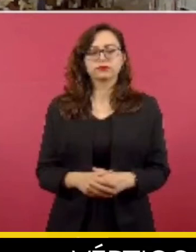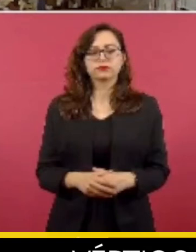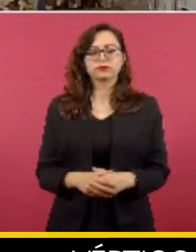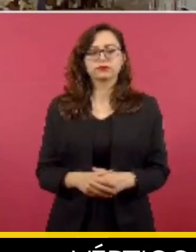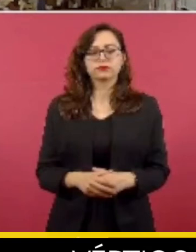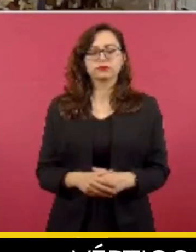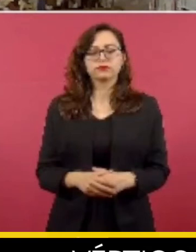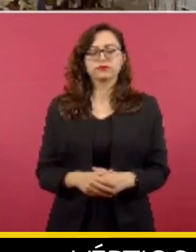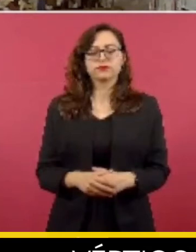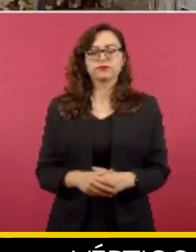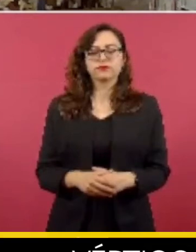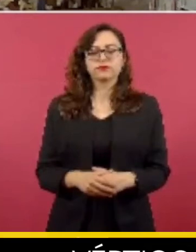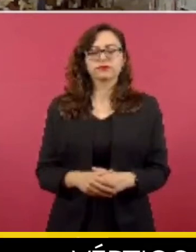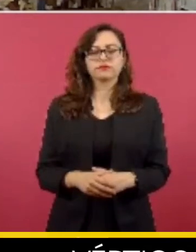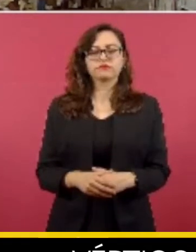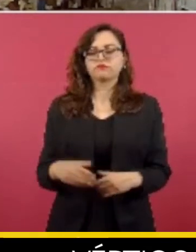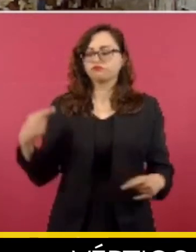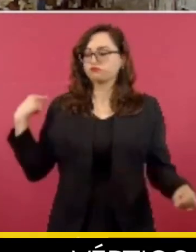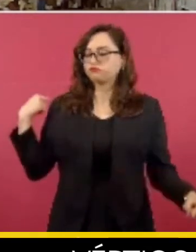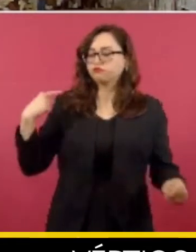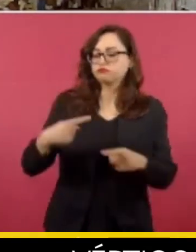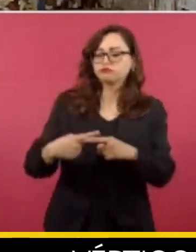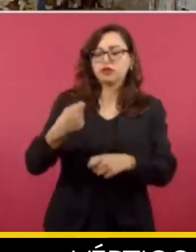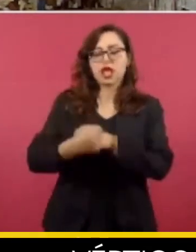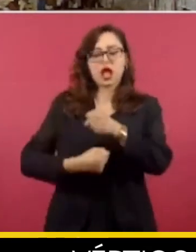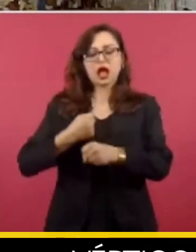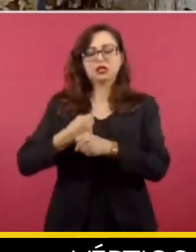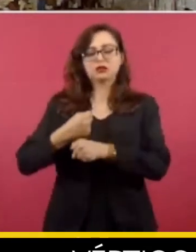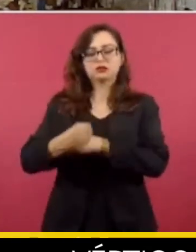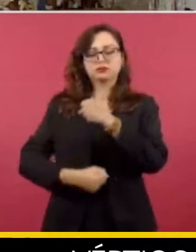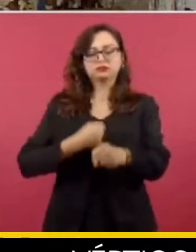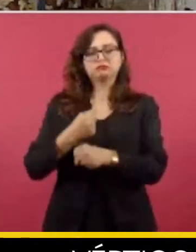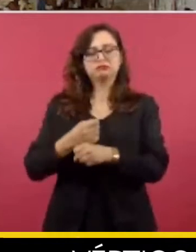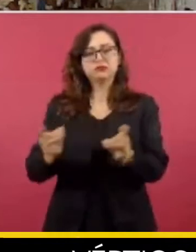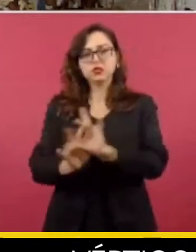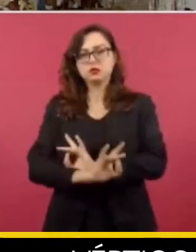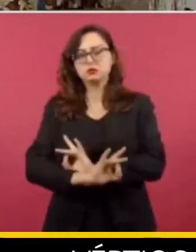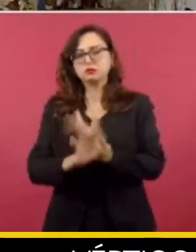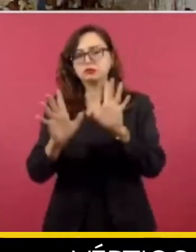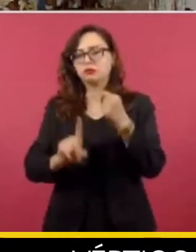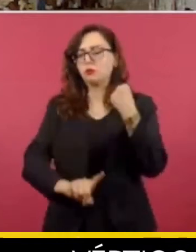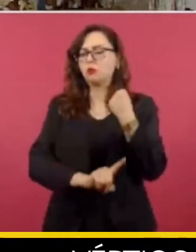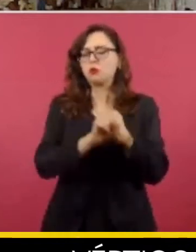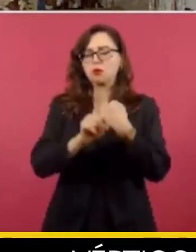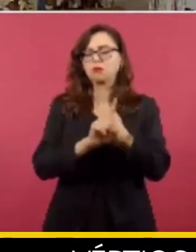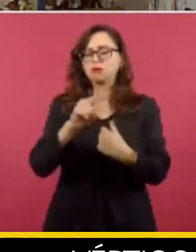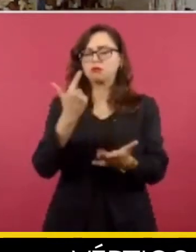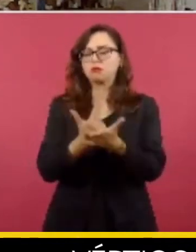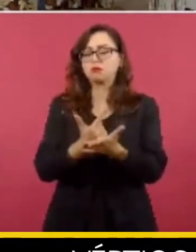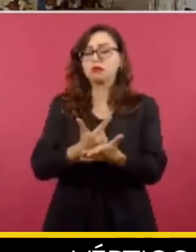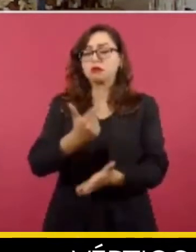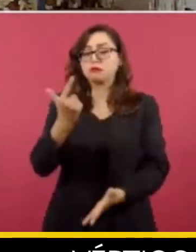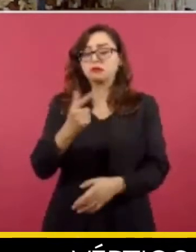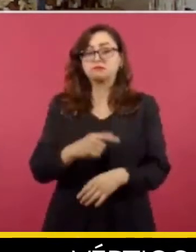Hemos enfrentado grandes desafíos como la pandemia y la crisis económica que